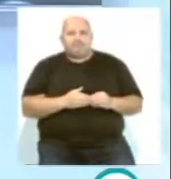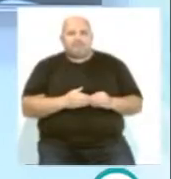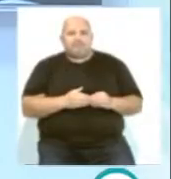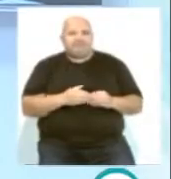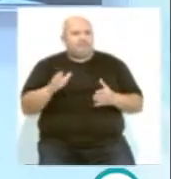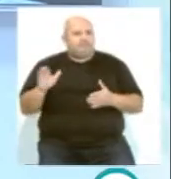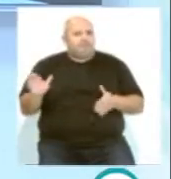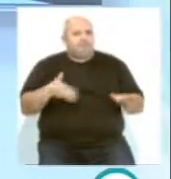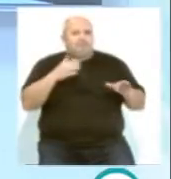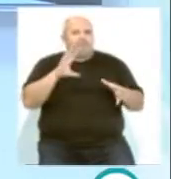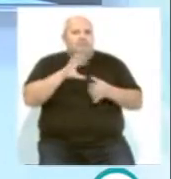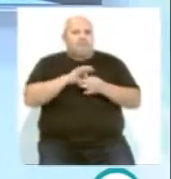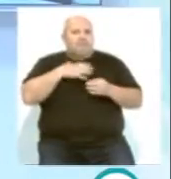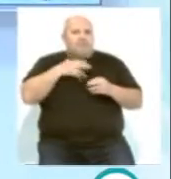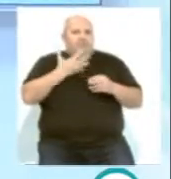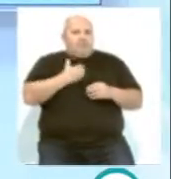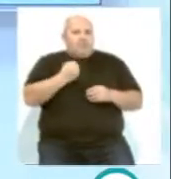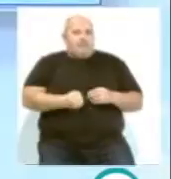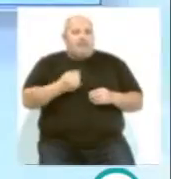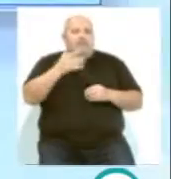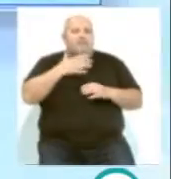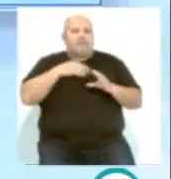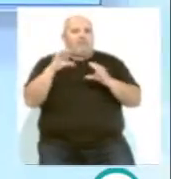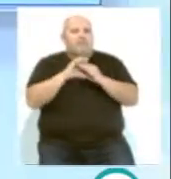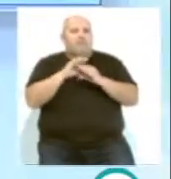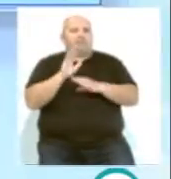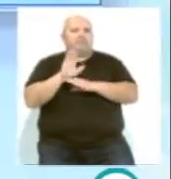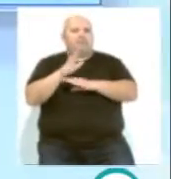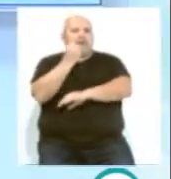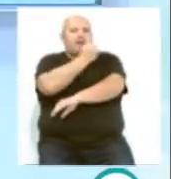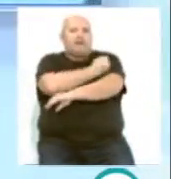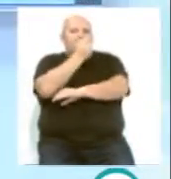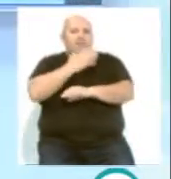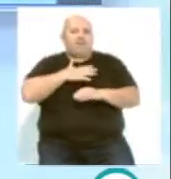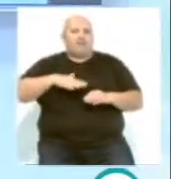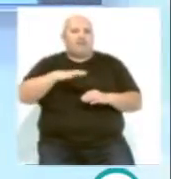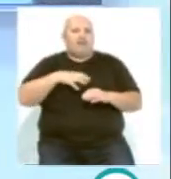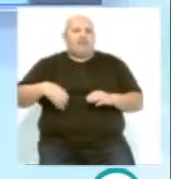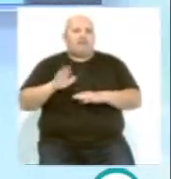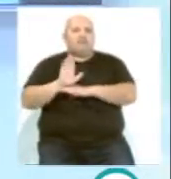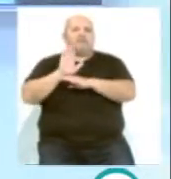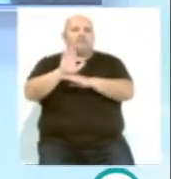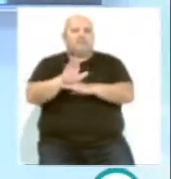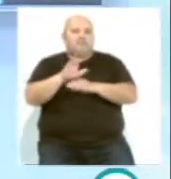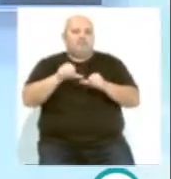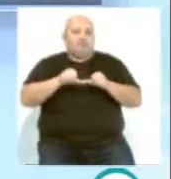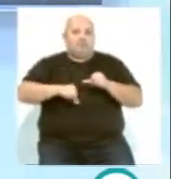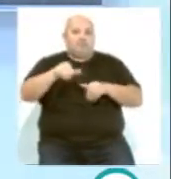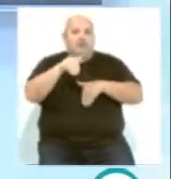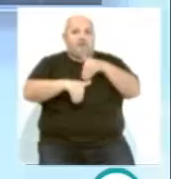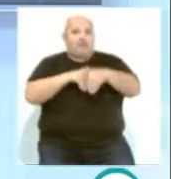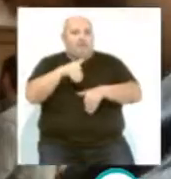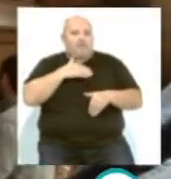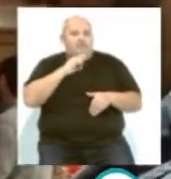Y seguimos hablando en clave municipal. Ciudadanos ha registrado en la Junta Electoral de Zona la candidatura con la que concurrirá a las